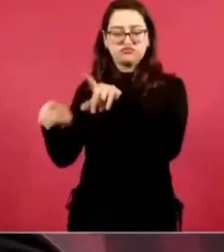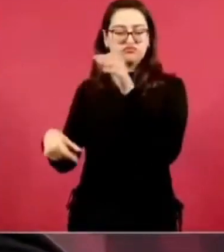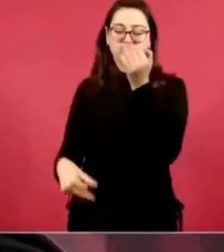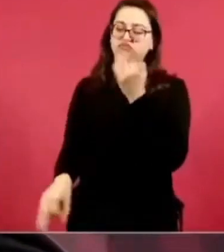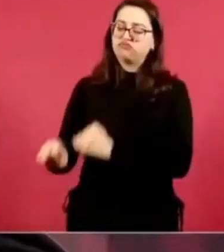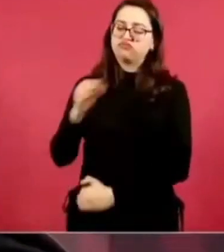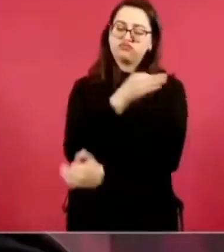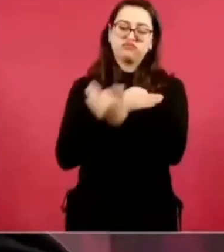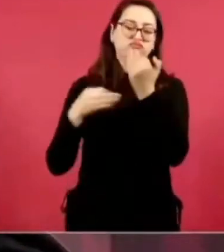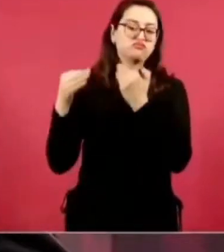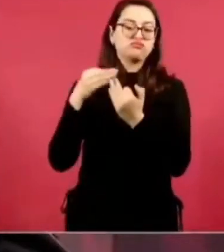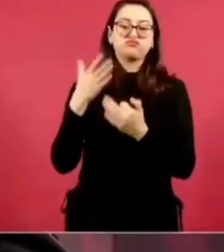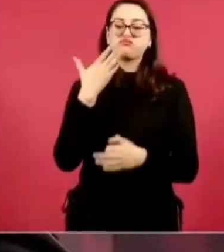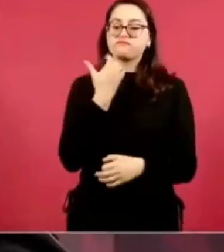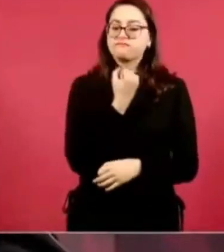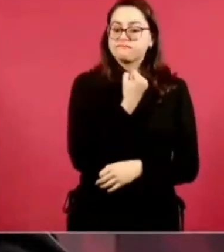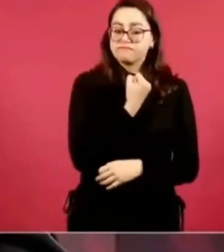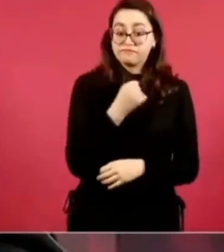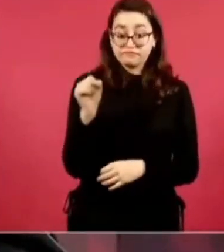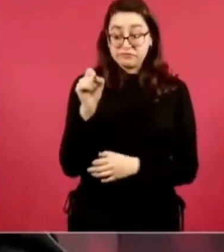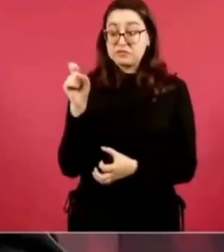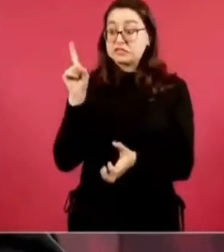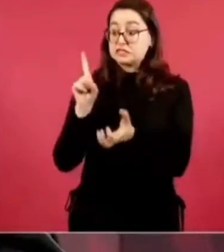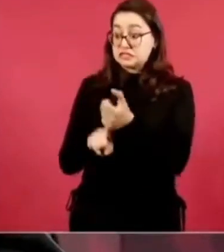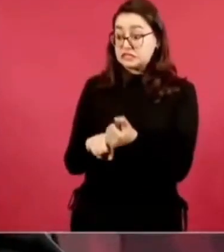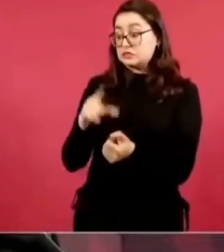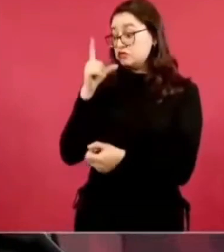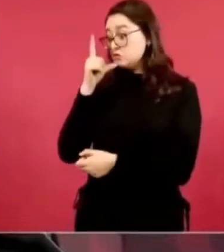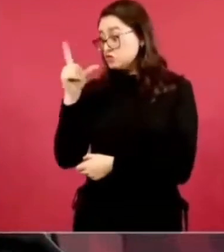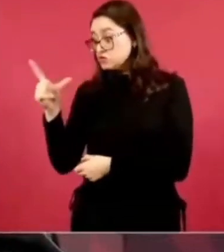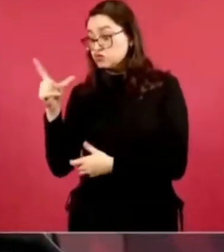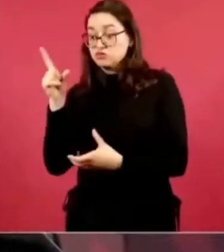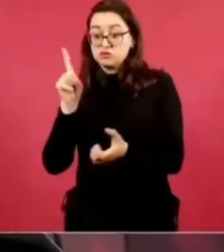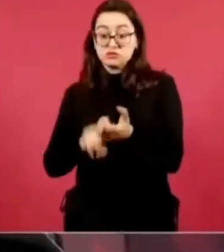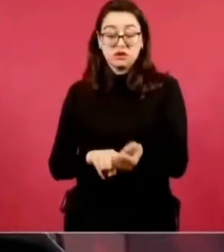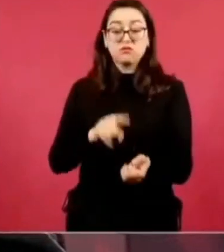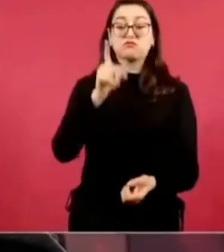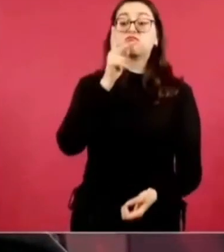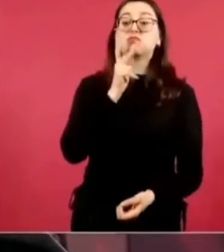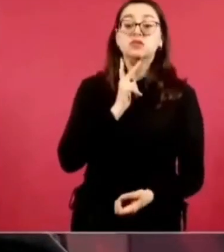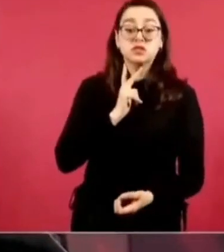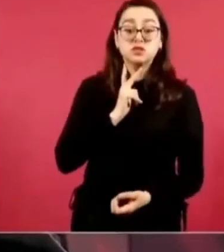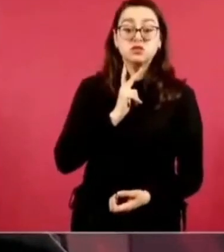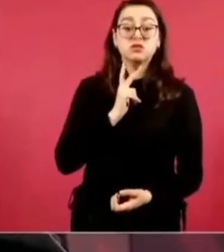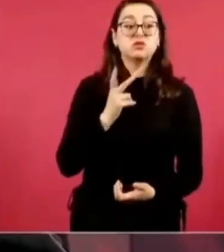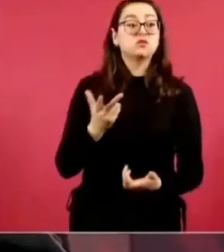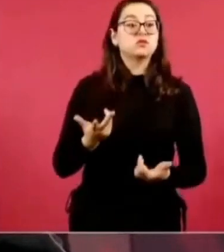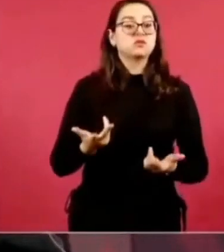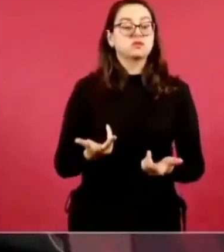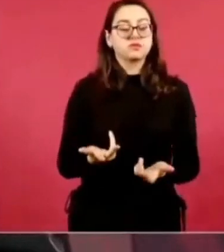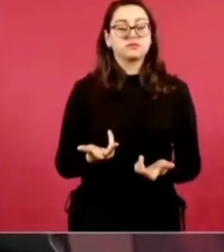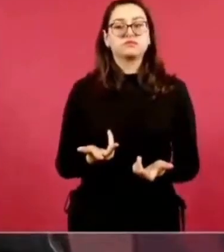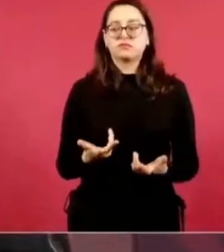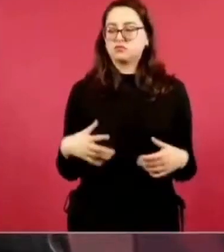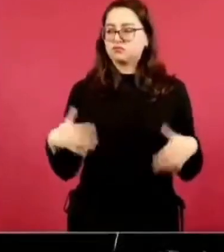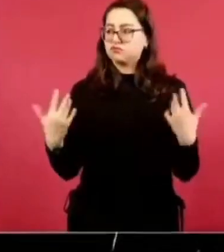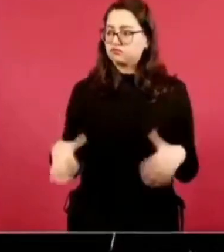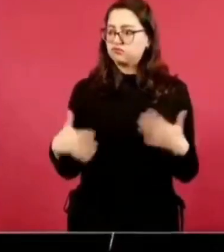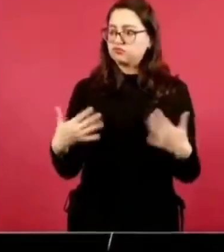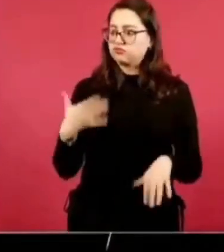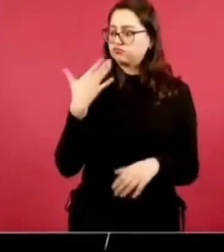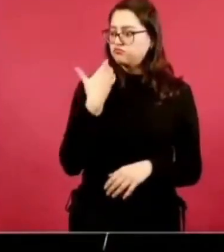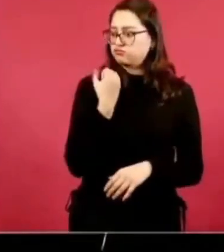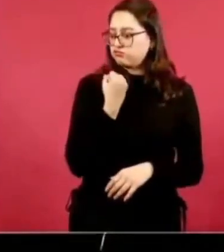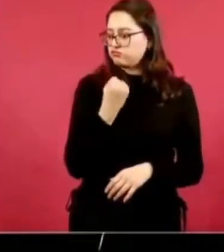la industria eléctrica, en la industria petrolera y gracias a los